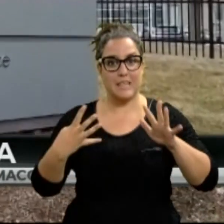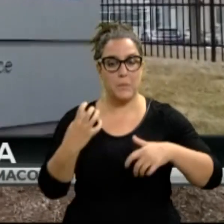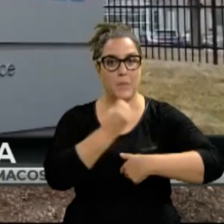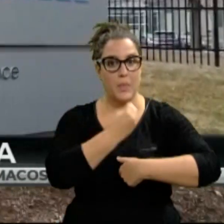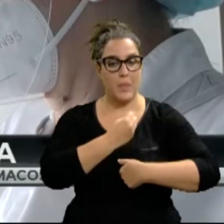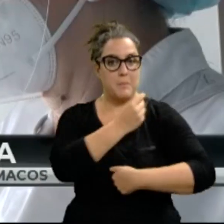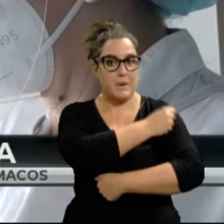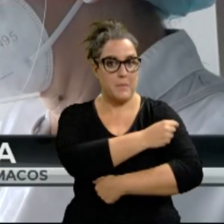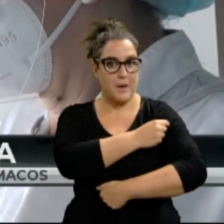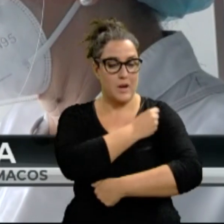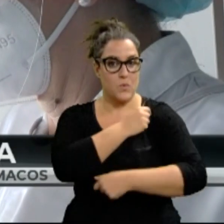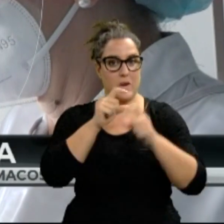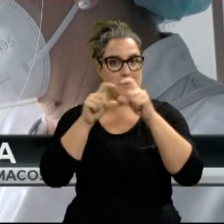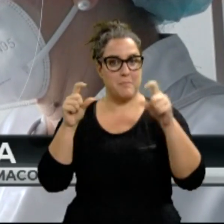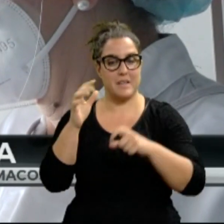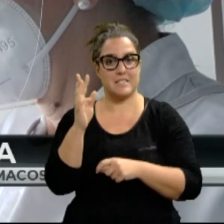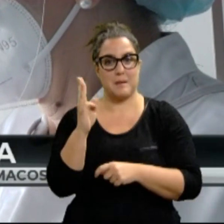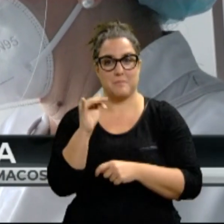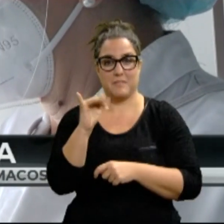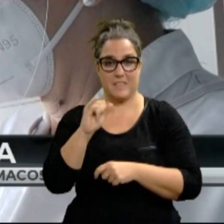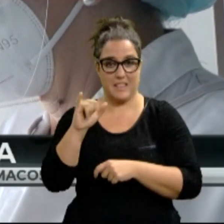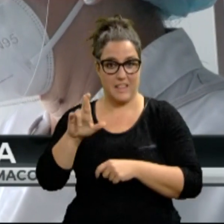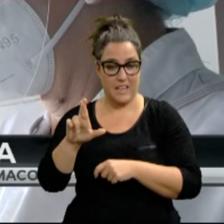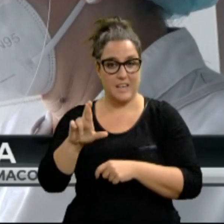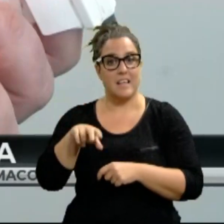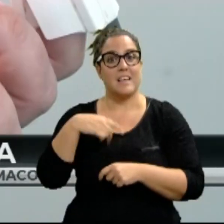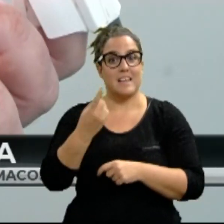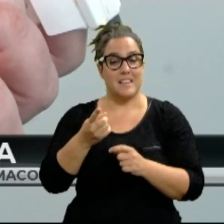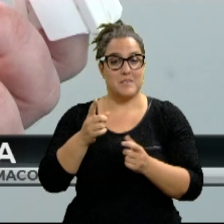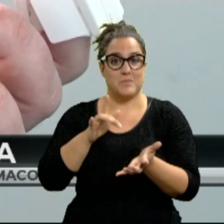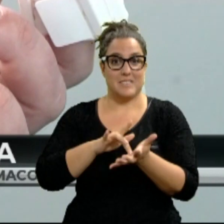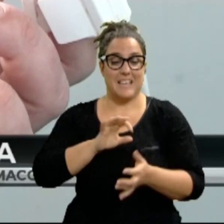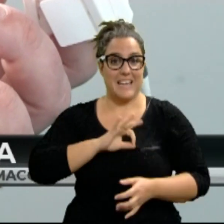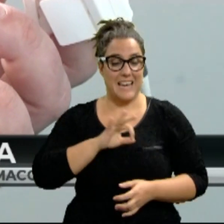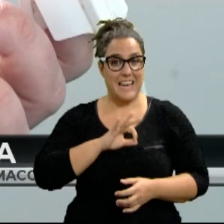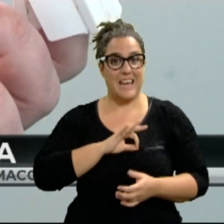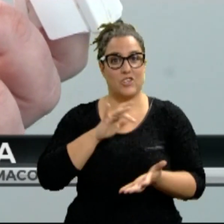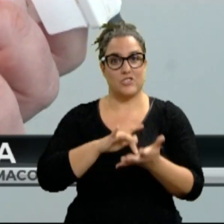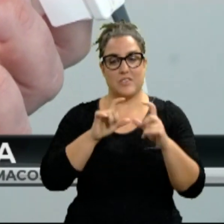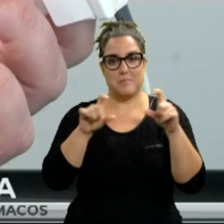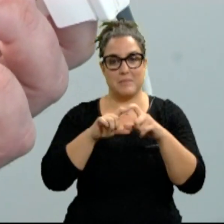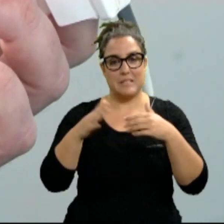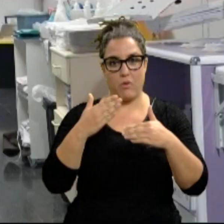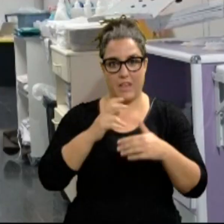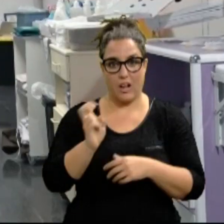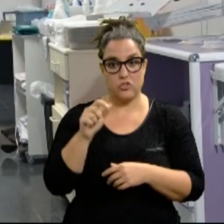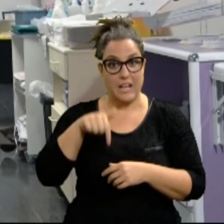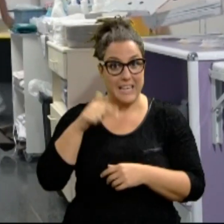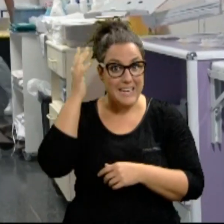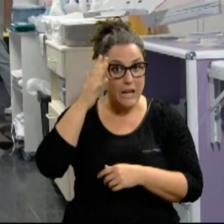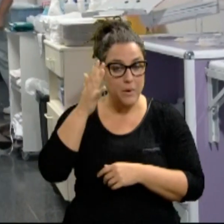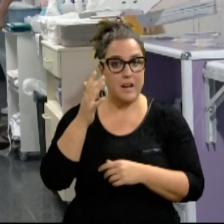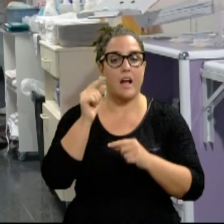la de Moderna el 12 de enero. Y todo esto en un día en el que aquí en Navarra siguen bajando los contagios. 69